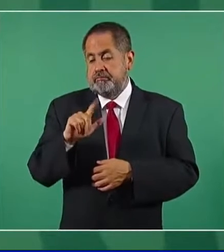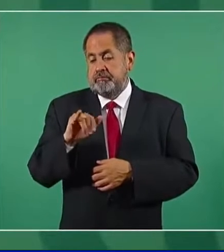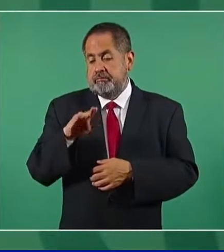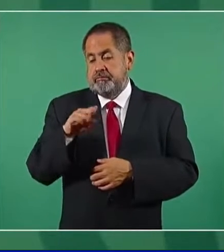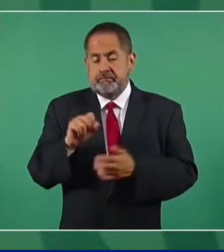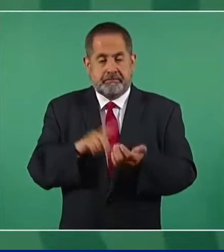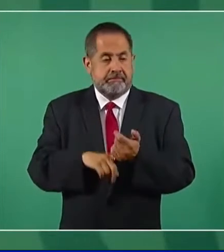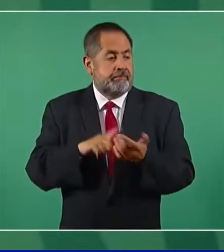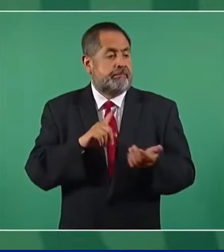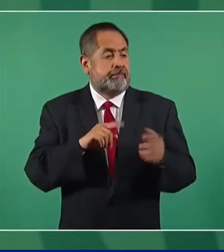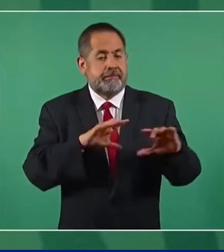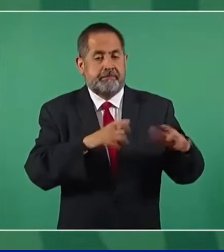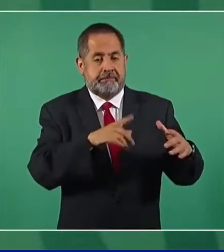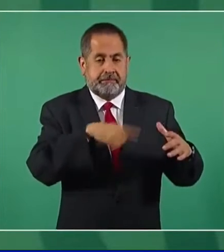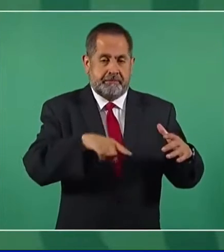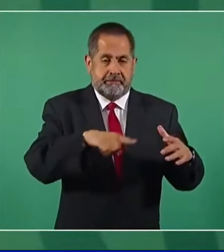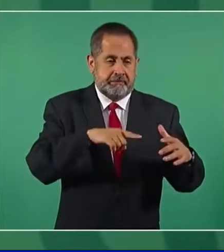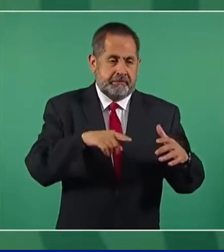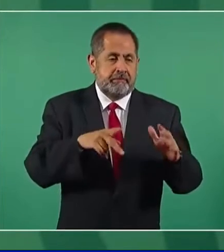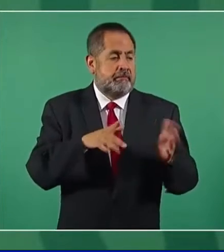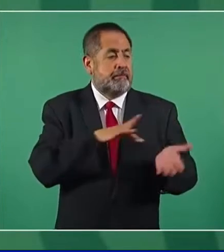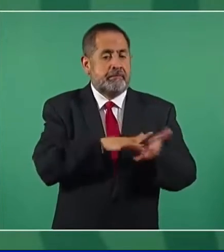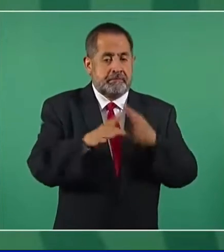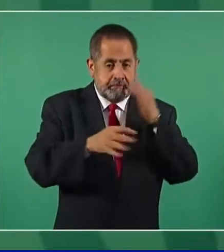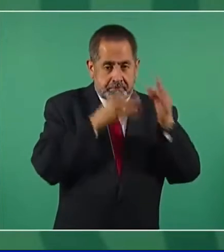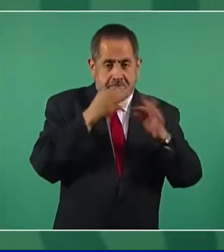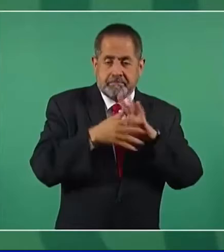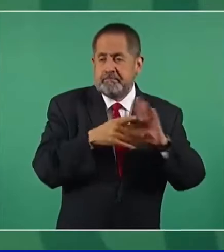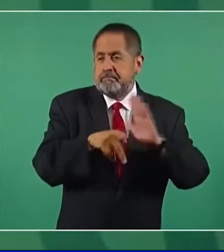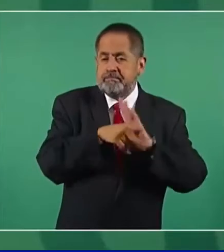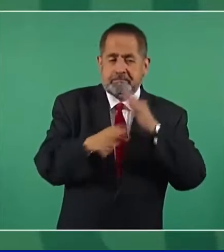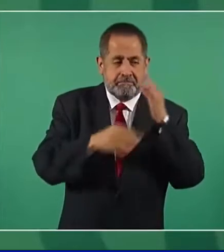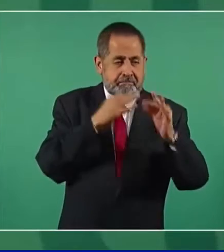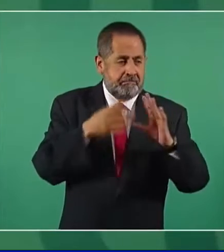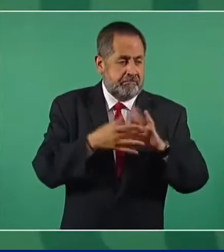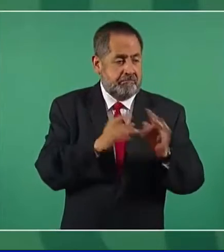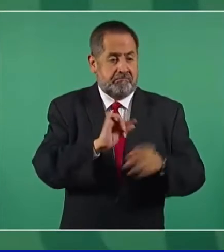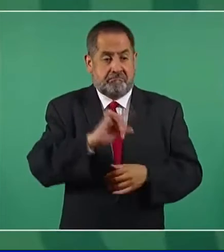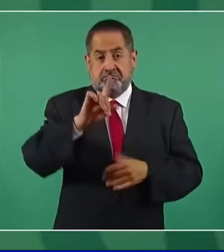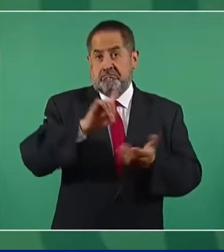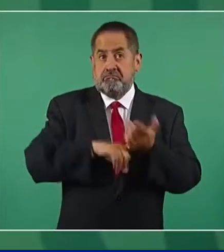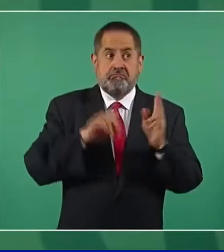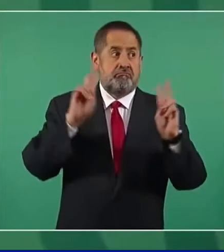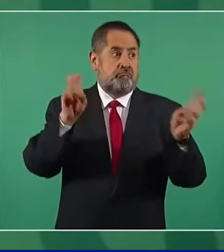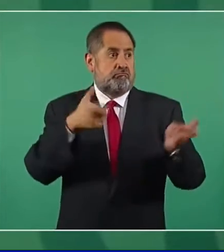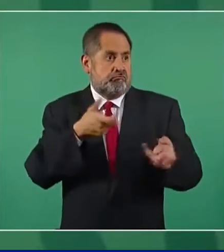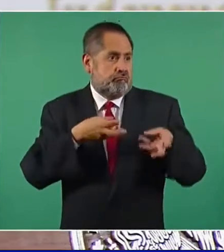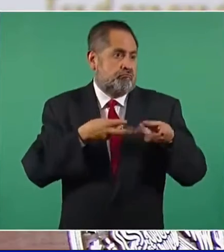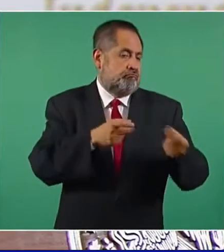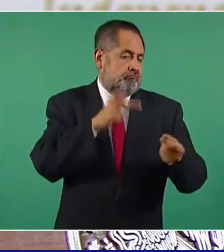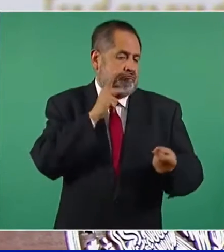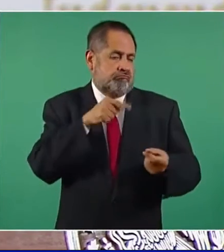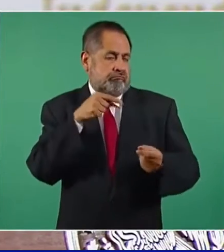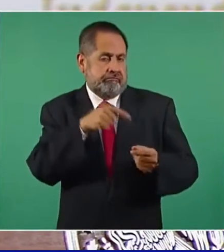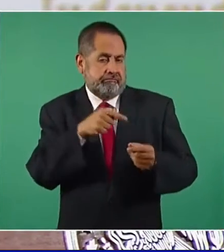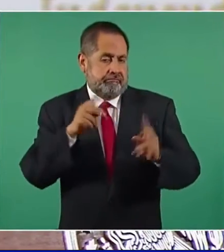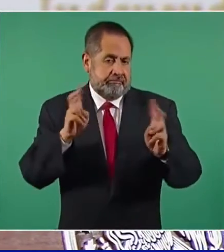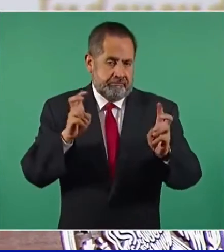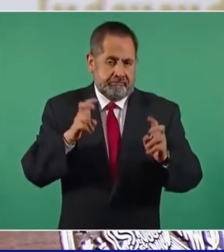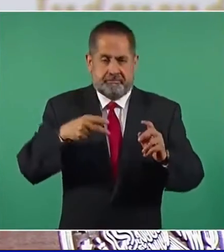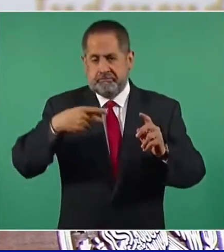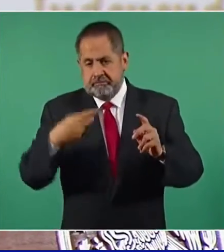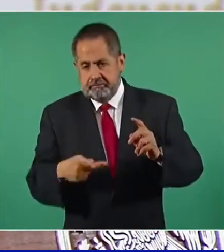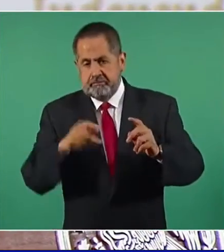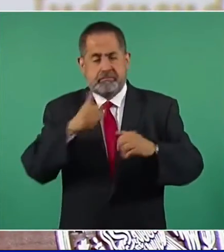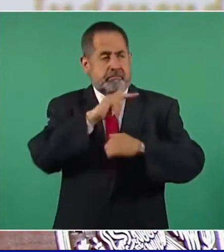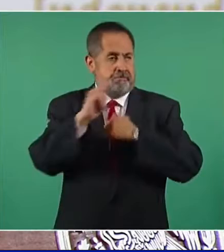apoyado por los medios de información y por la prensa especializada en finanzas y en petróleo, nacional y